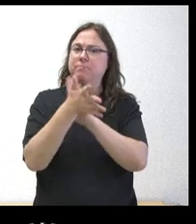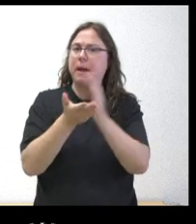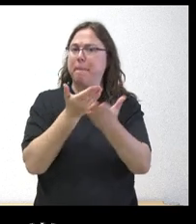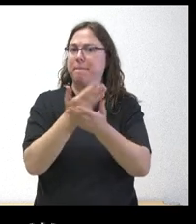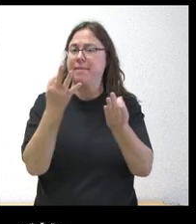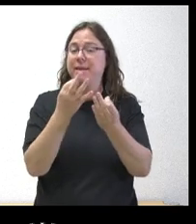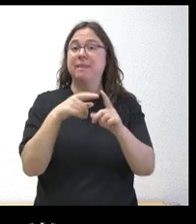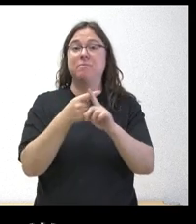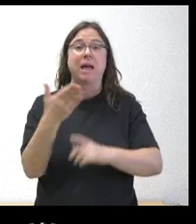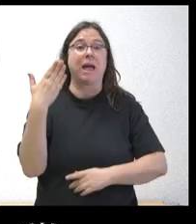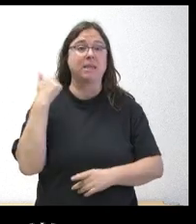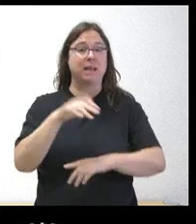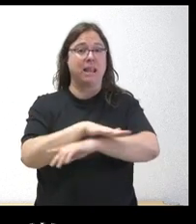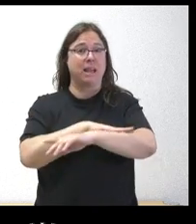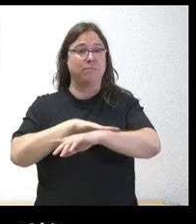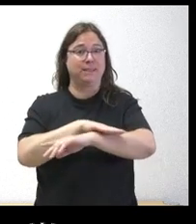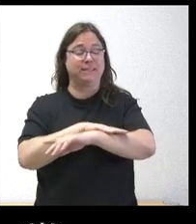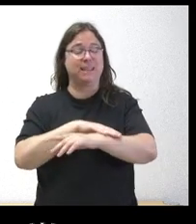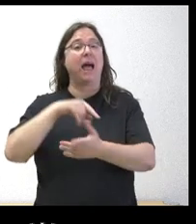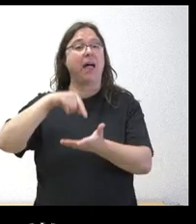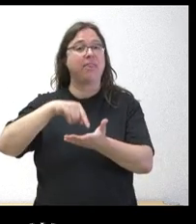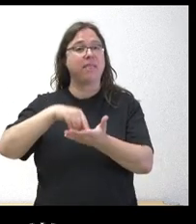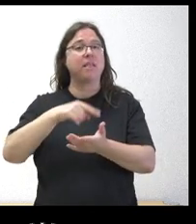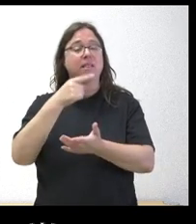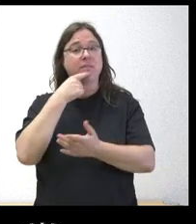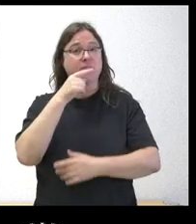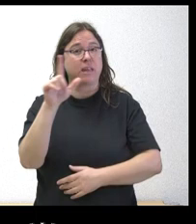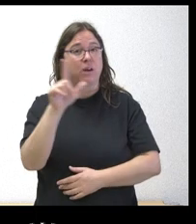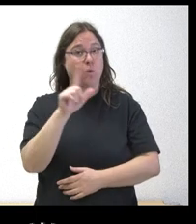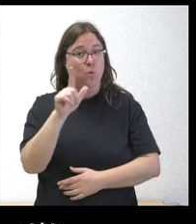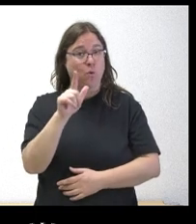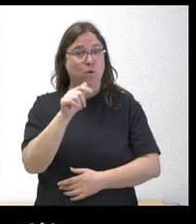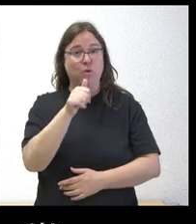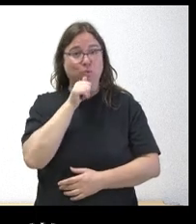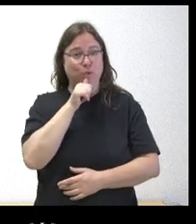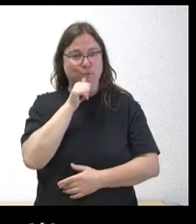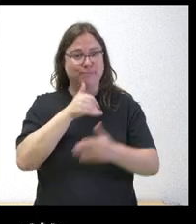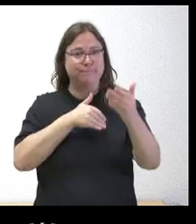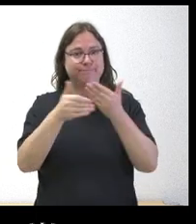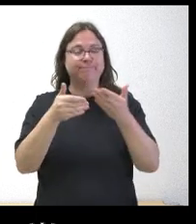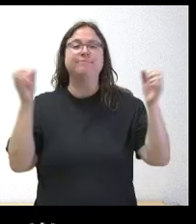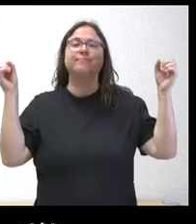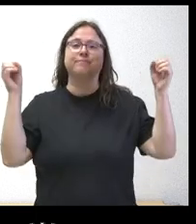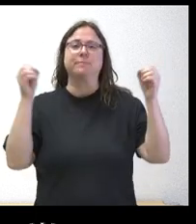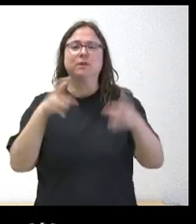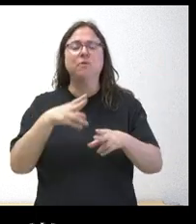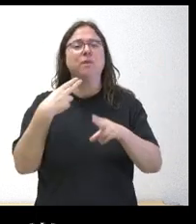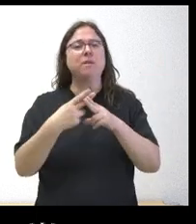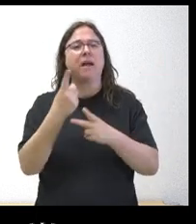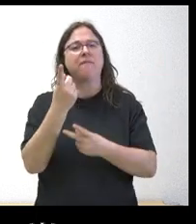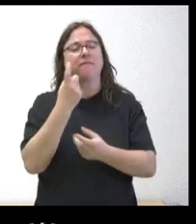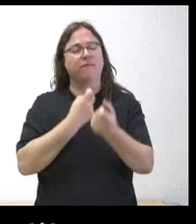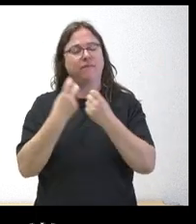ayer la ministra de Hacienda dijo que en julio todavía creo que no hay fecha habrá plantear la conferencia de política fiscal y financiera